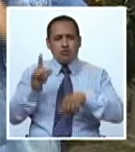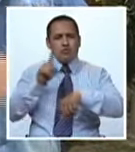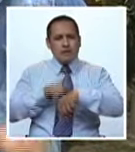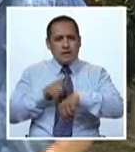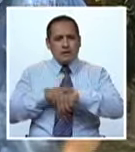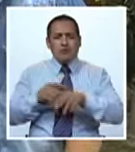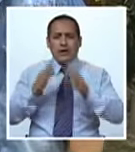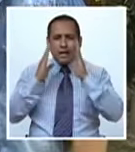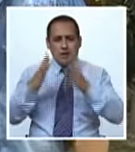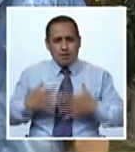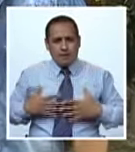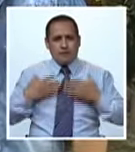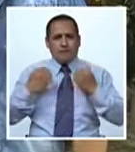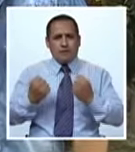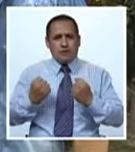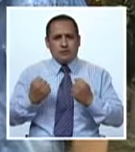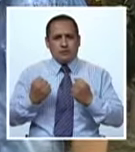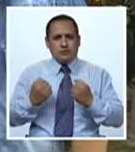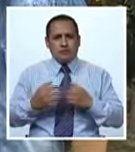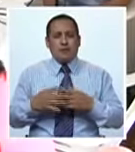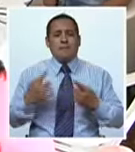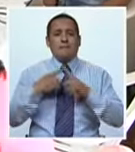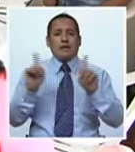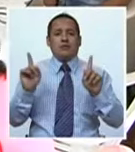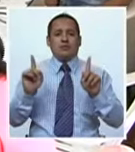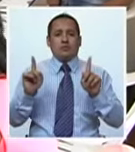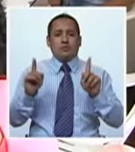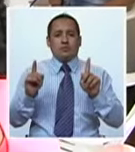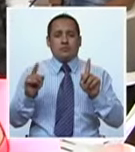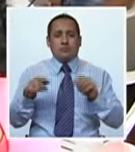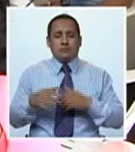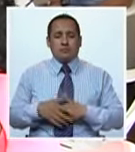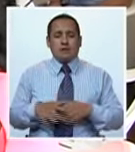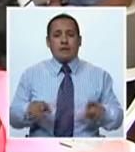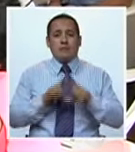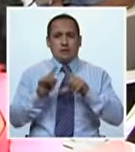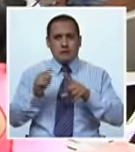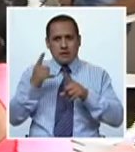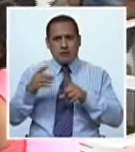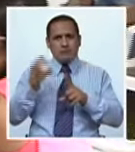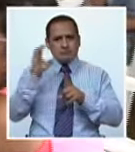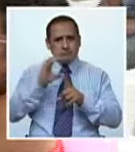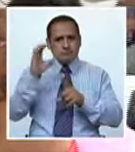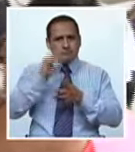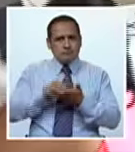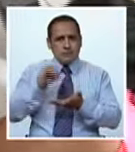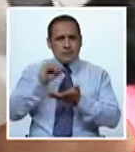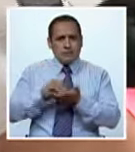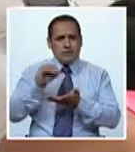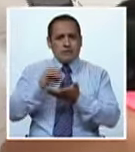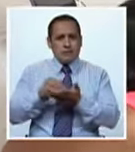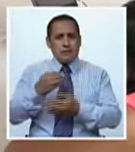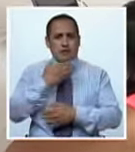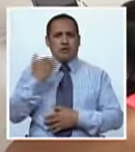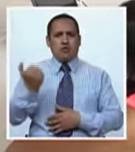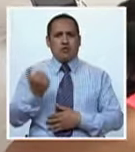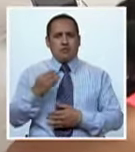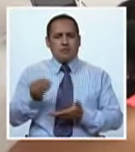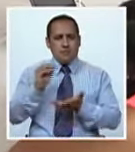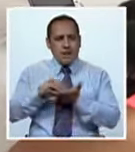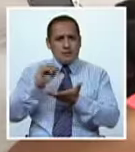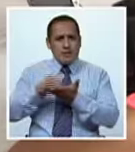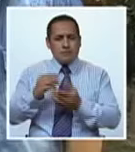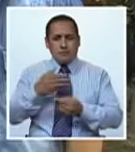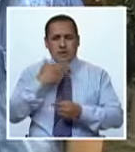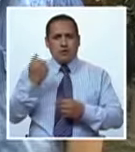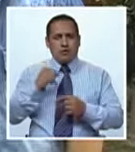tiempo, ha dedicado esfuerzo, energía, pero lo está consiguiendo cada día mejor, cada